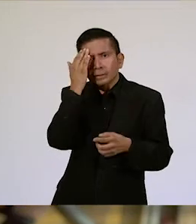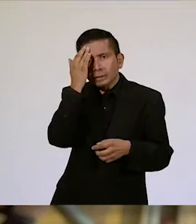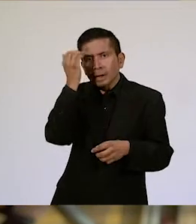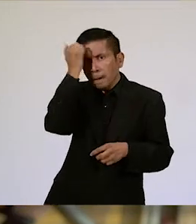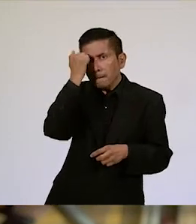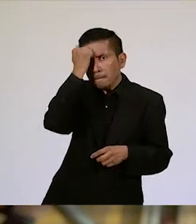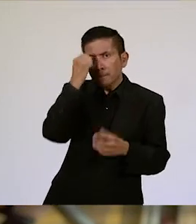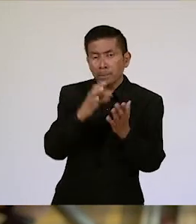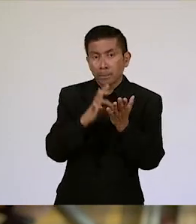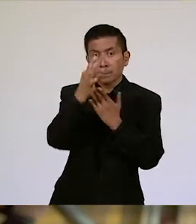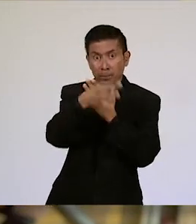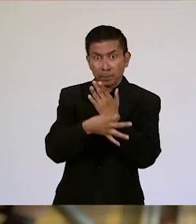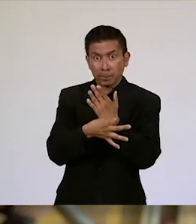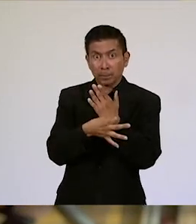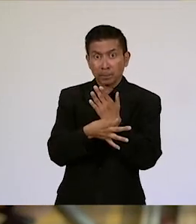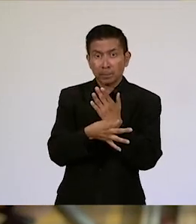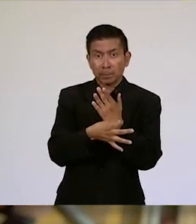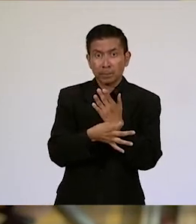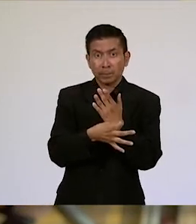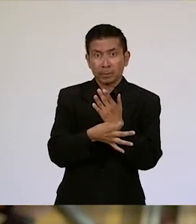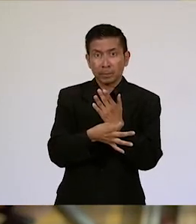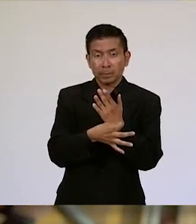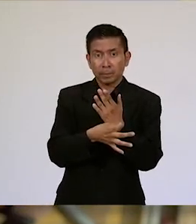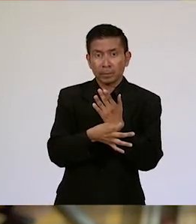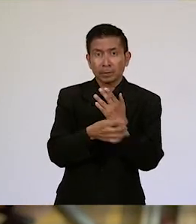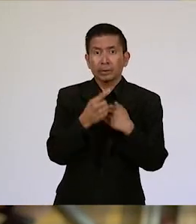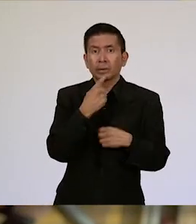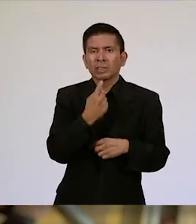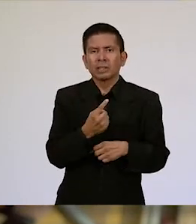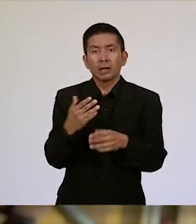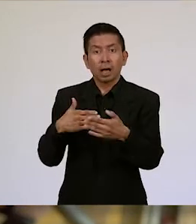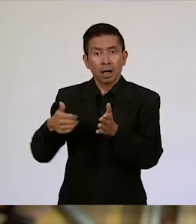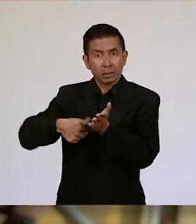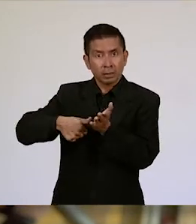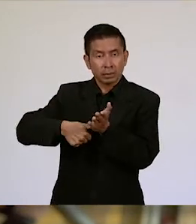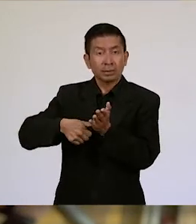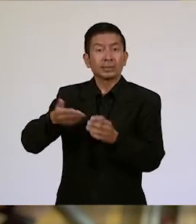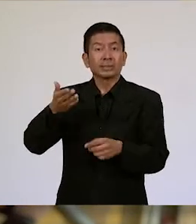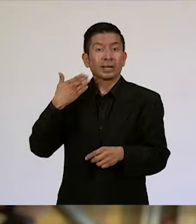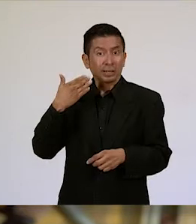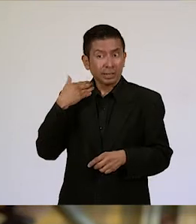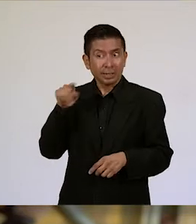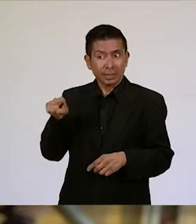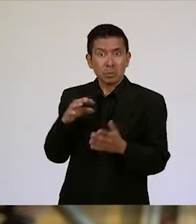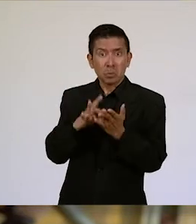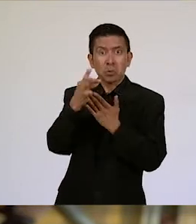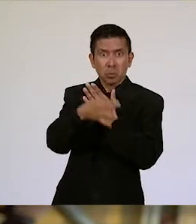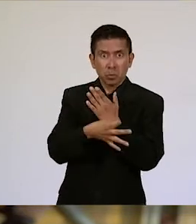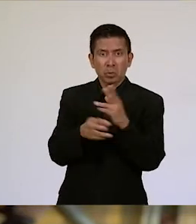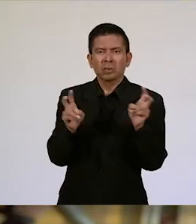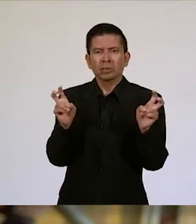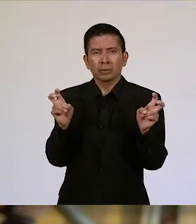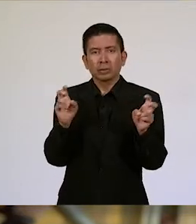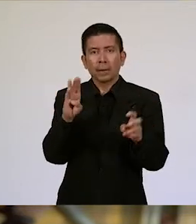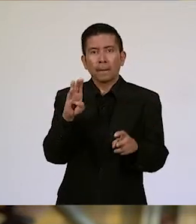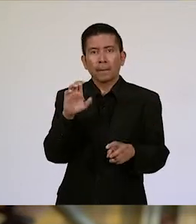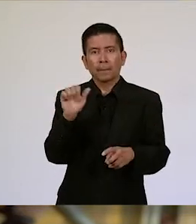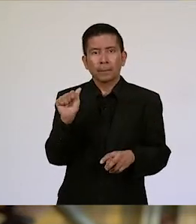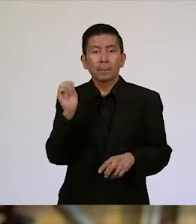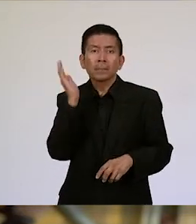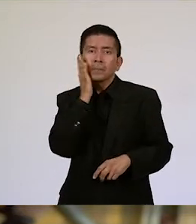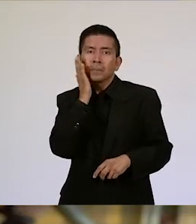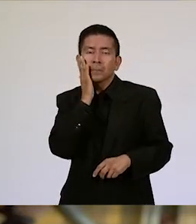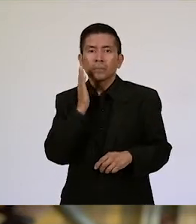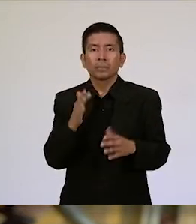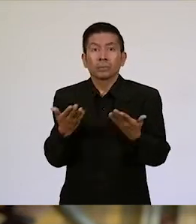sobre el programa que que tiene la Alcaldía Municipal de San Miguel, que es de beca mamá.